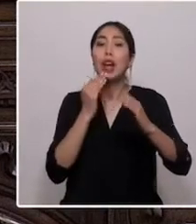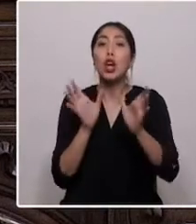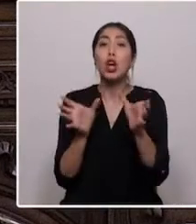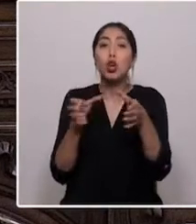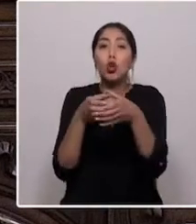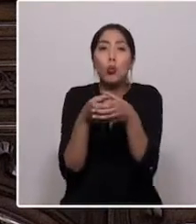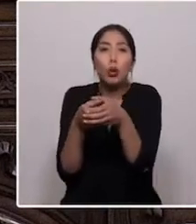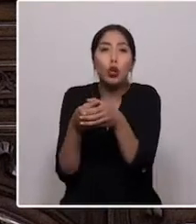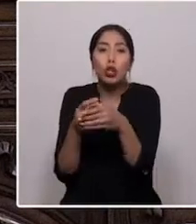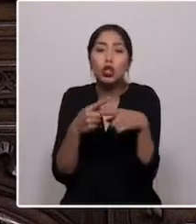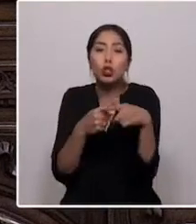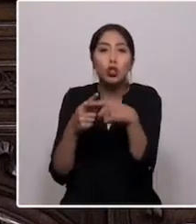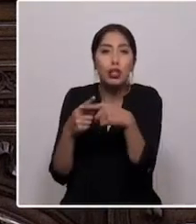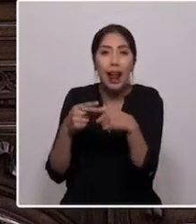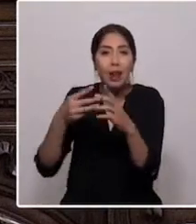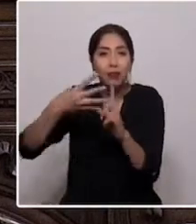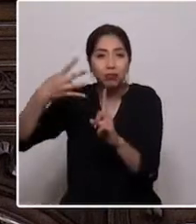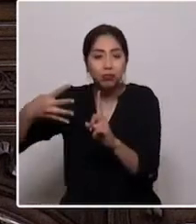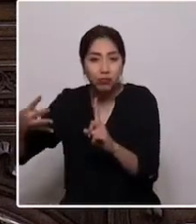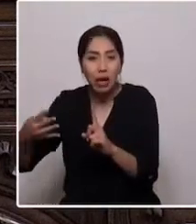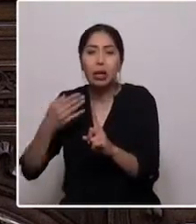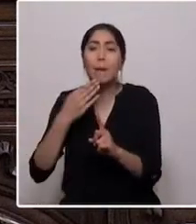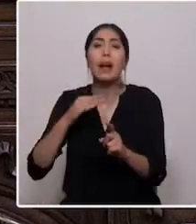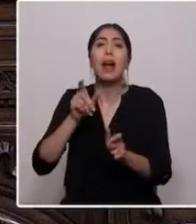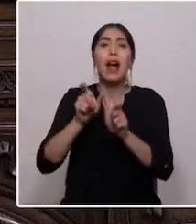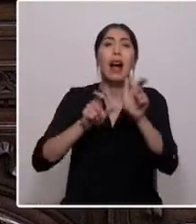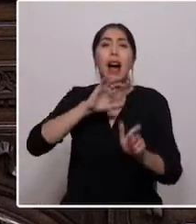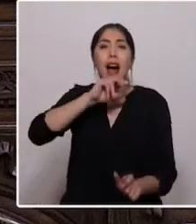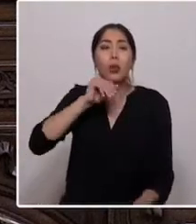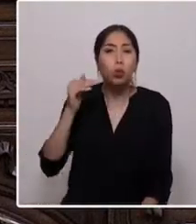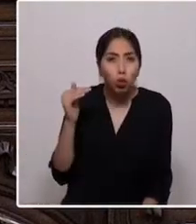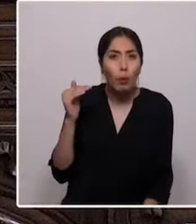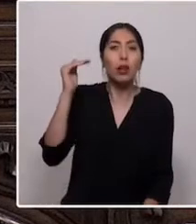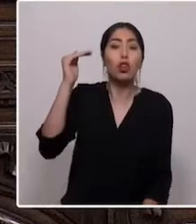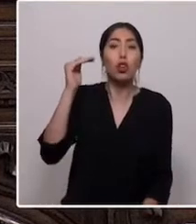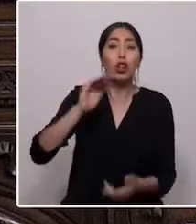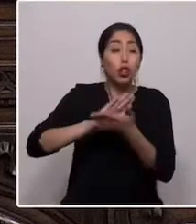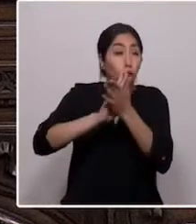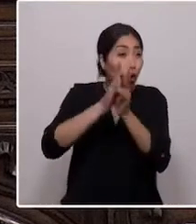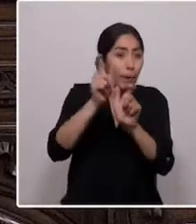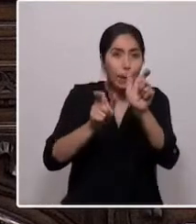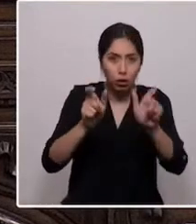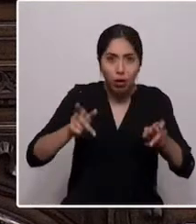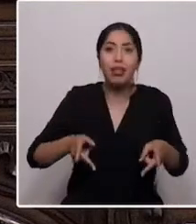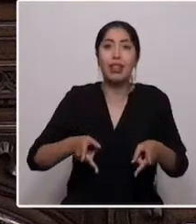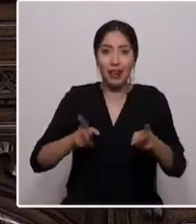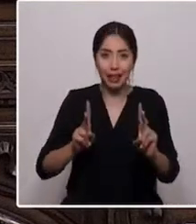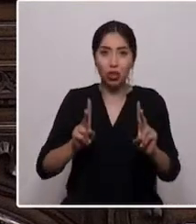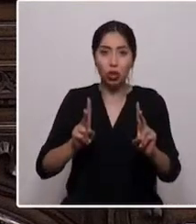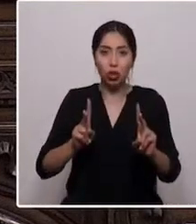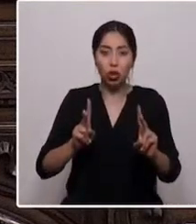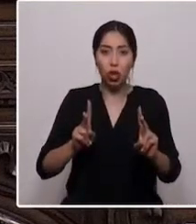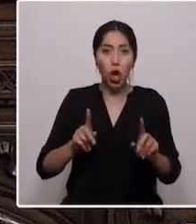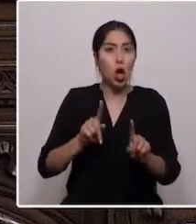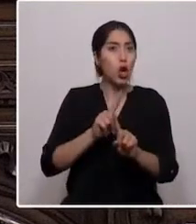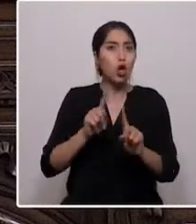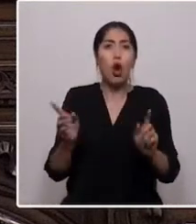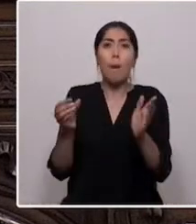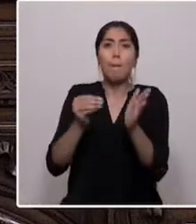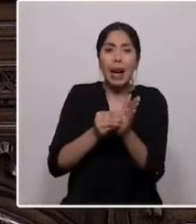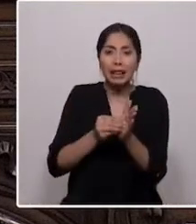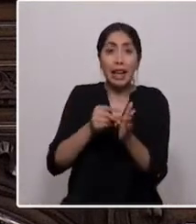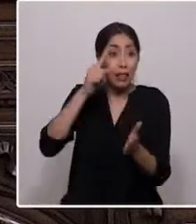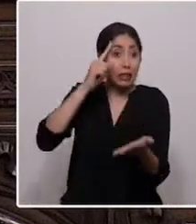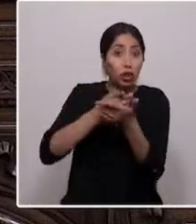los y las adultos mayores y todos como sujetos y sujetas de derecho, ya no más fuera de las decisiones que tengan